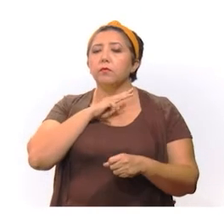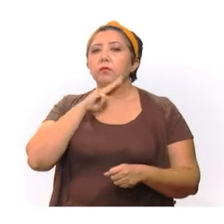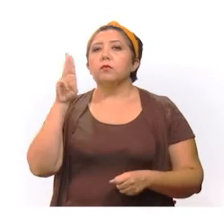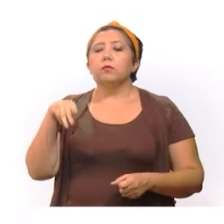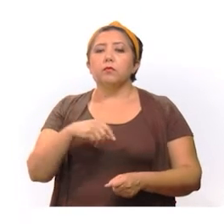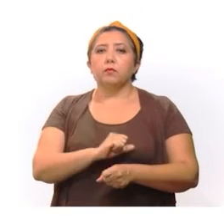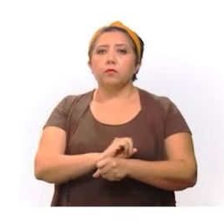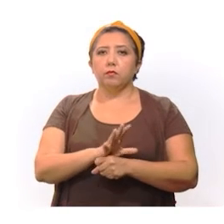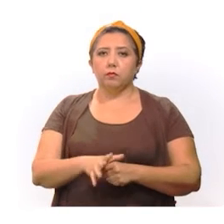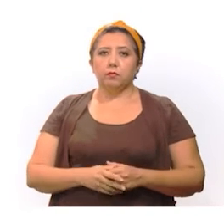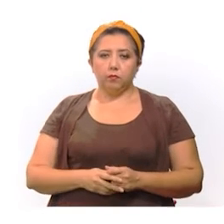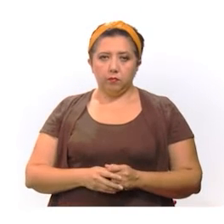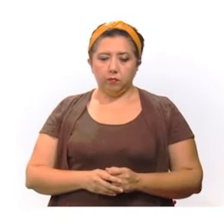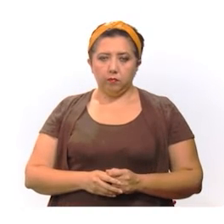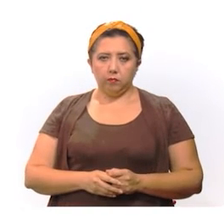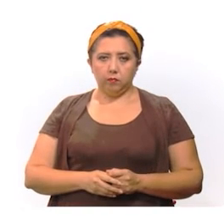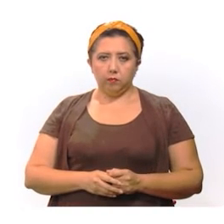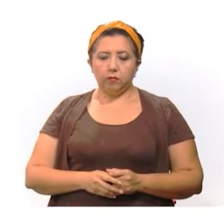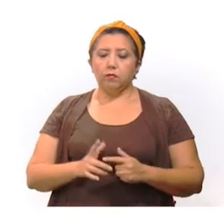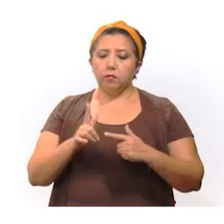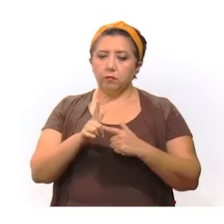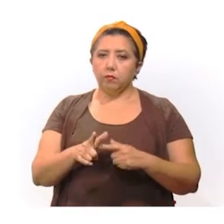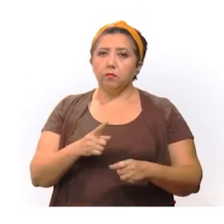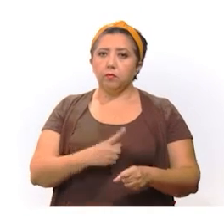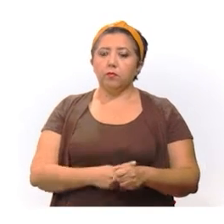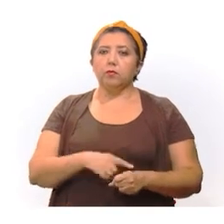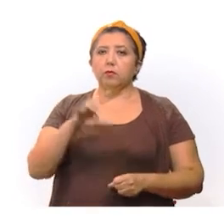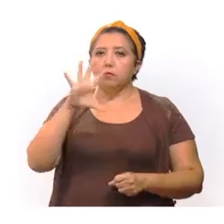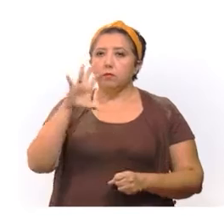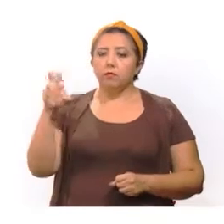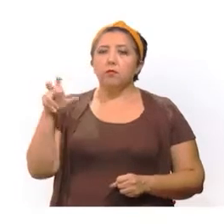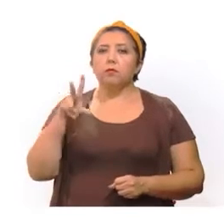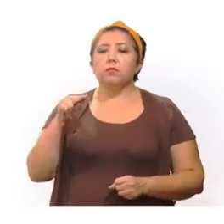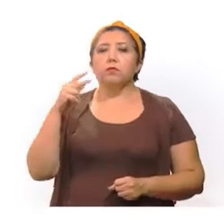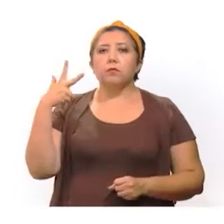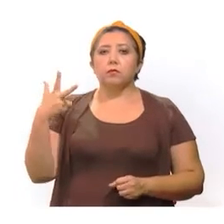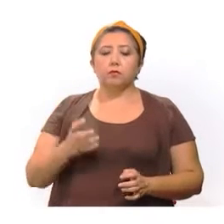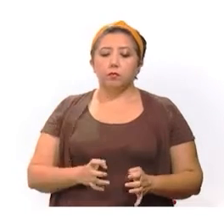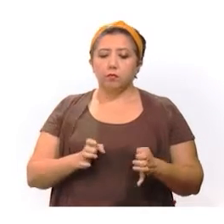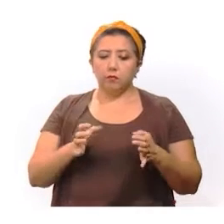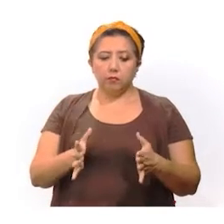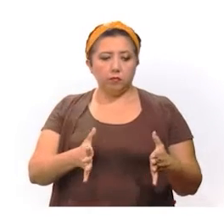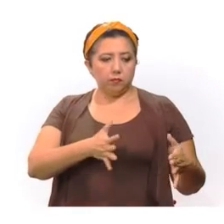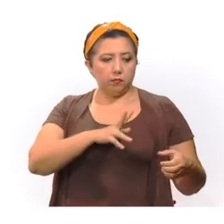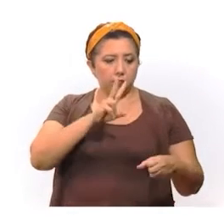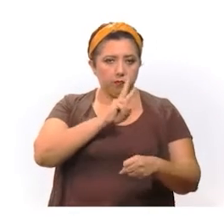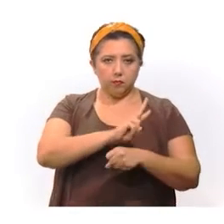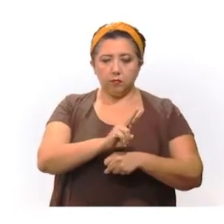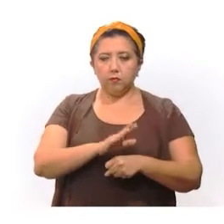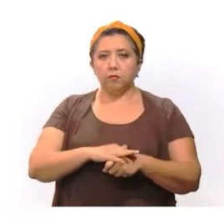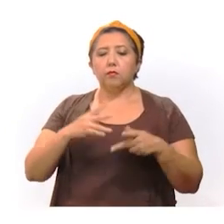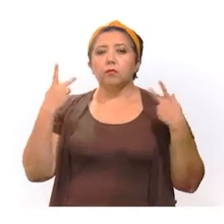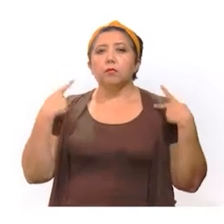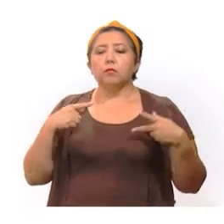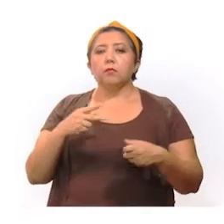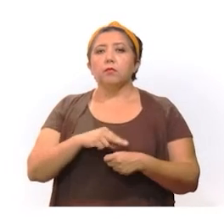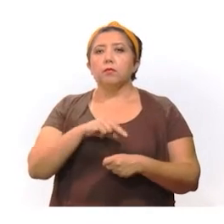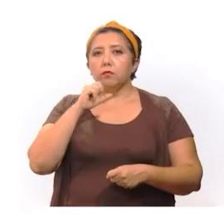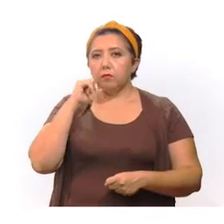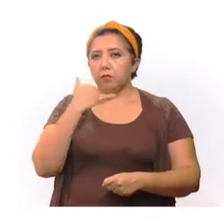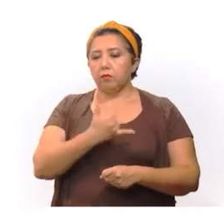fallecidas a causa del coronavirus. De los casos activos, 588 están estables, aislados y monitoreados